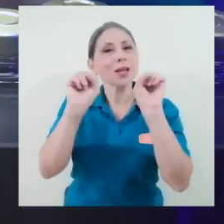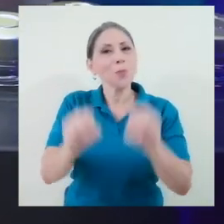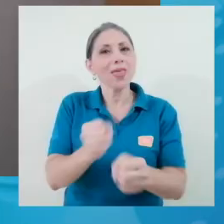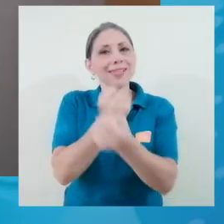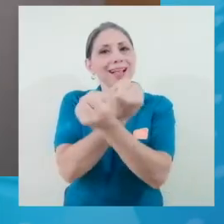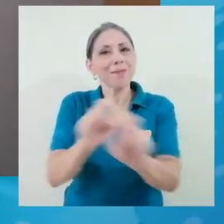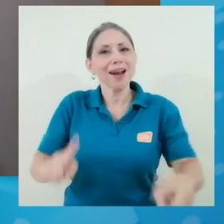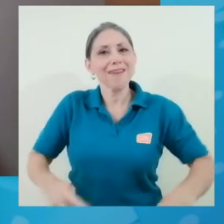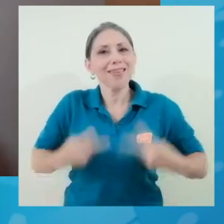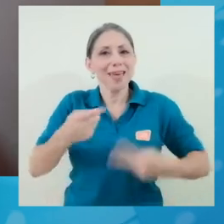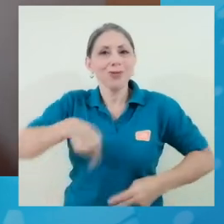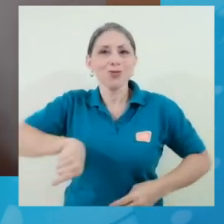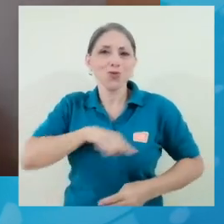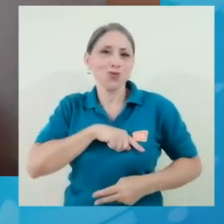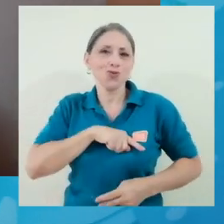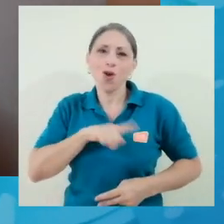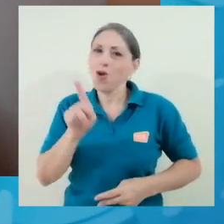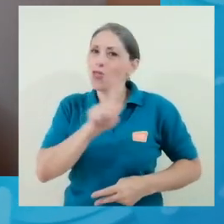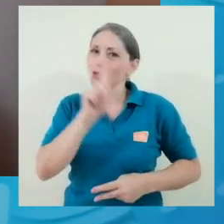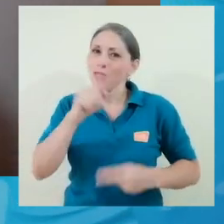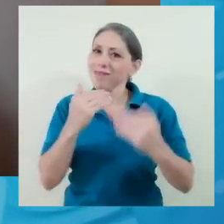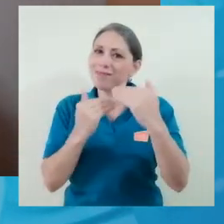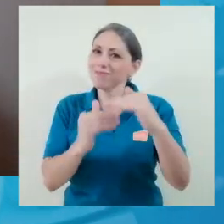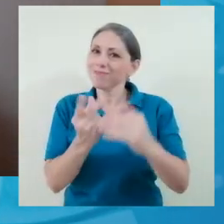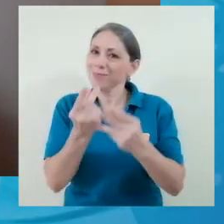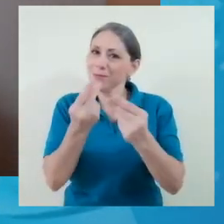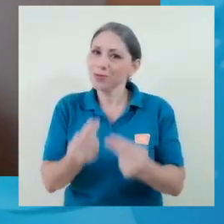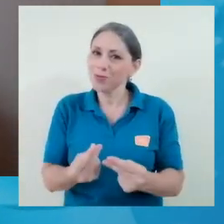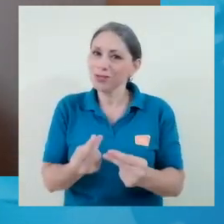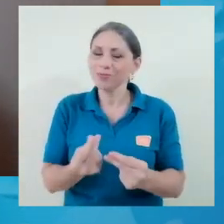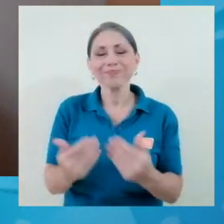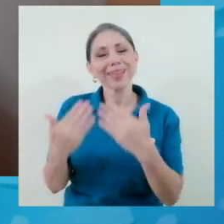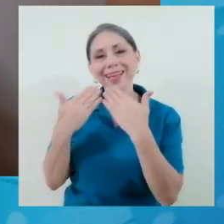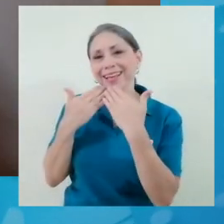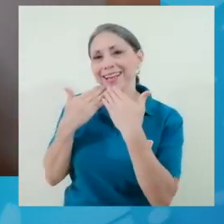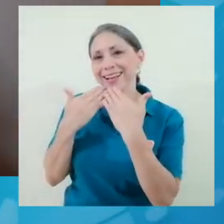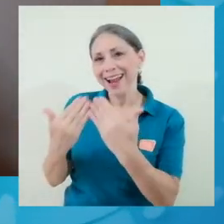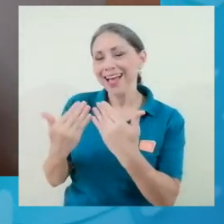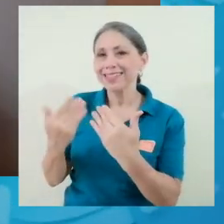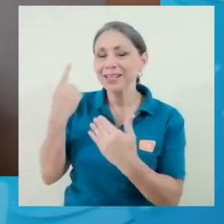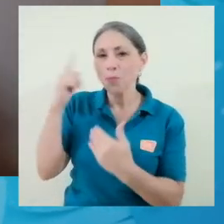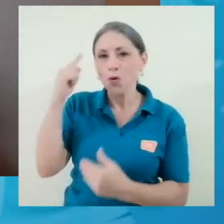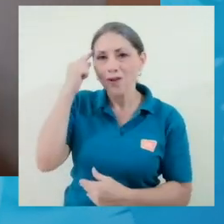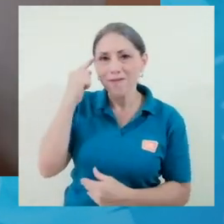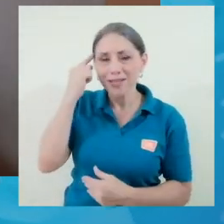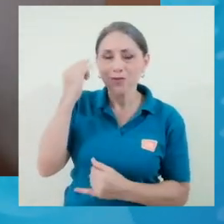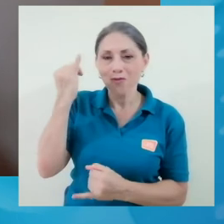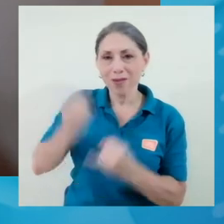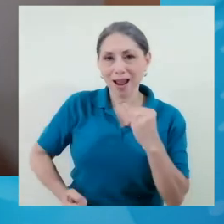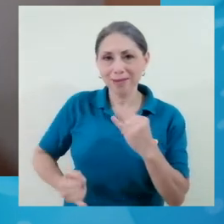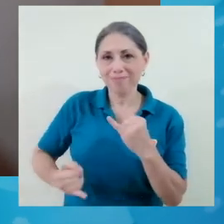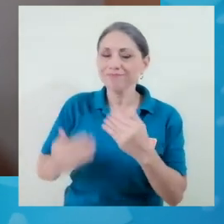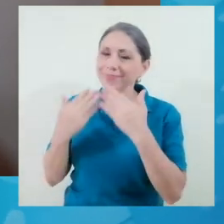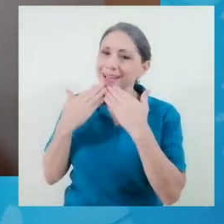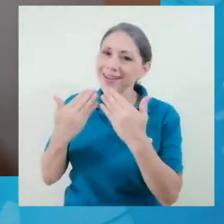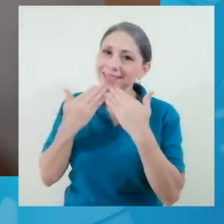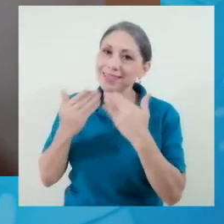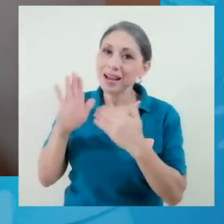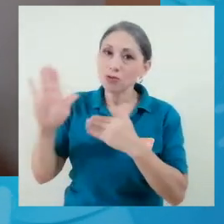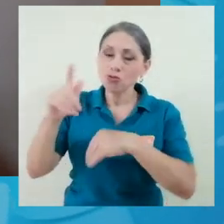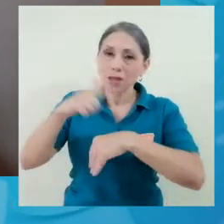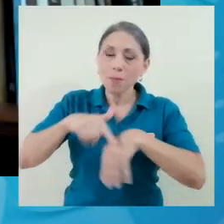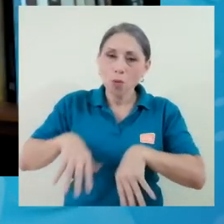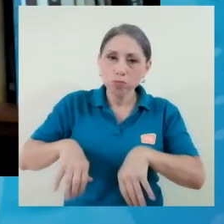Muy bien, Pascal. Muchísimas gracias por esta reflexión final. Yo quisiera de verdad agradecerle que haya sacado su tiempo para